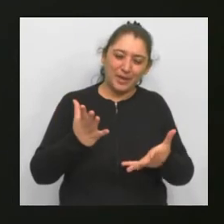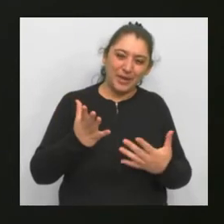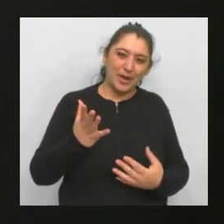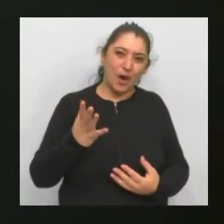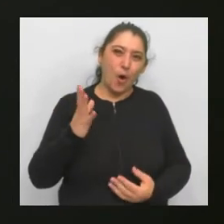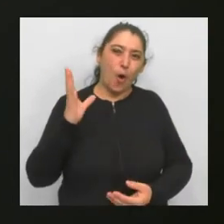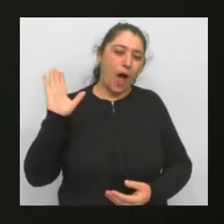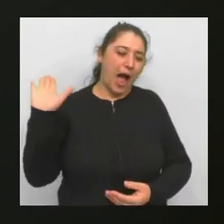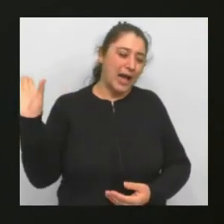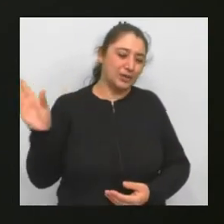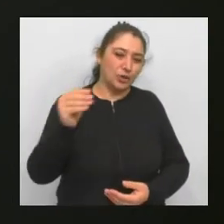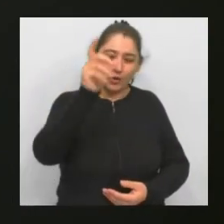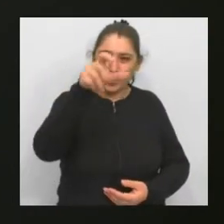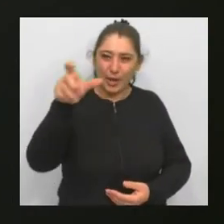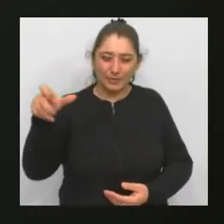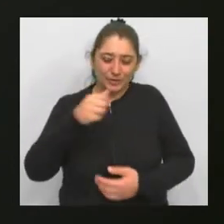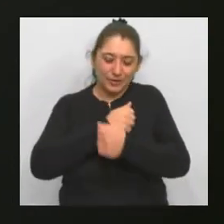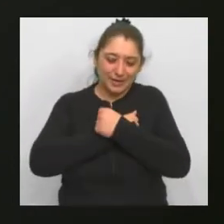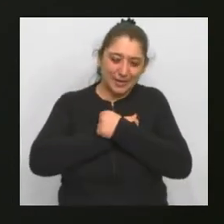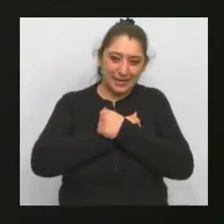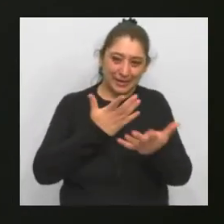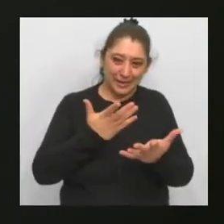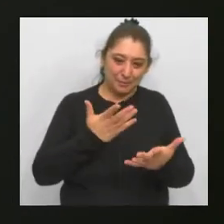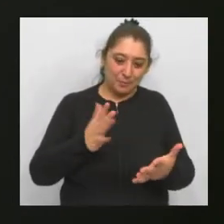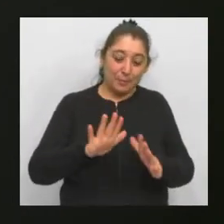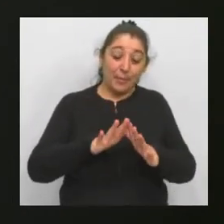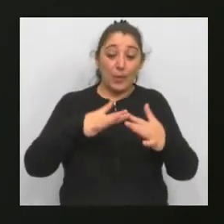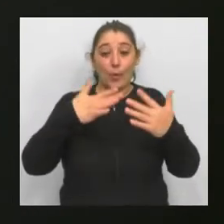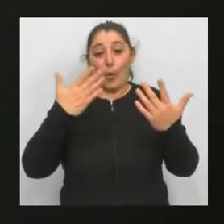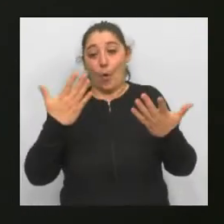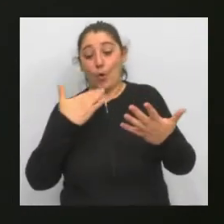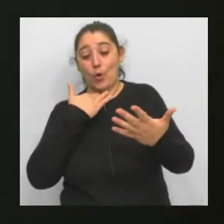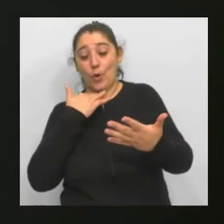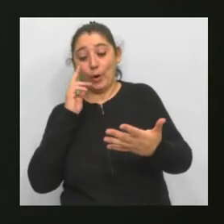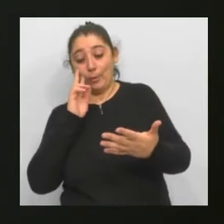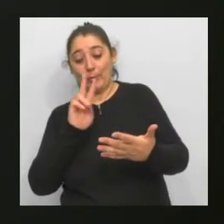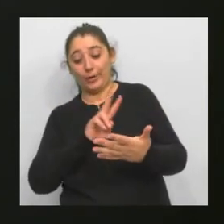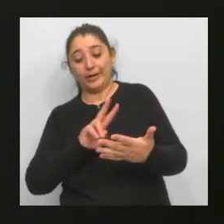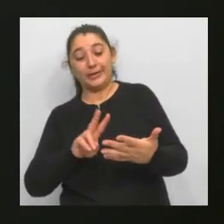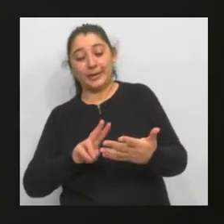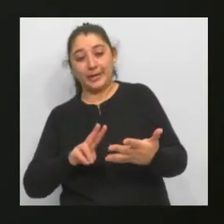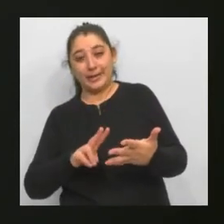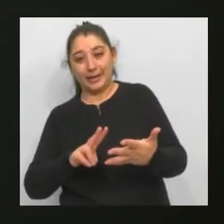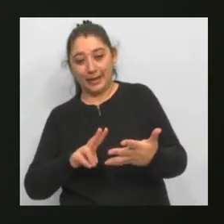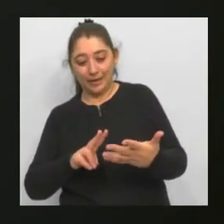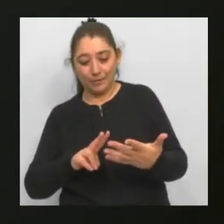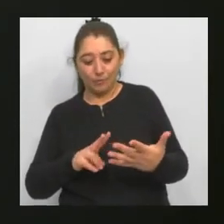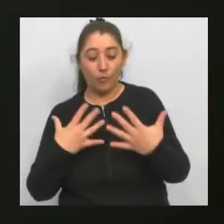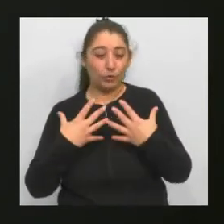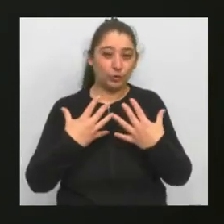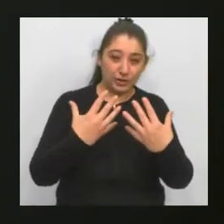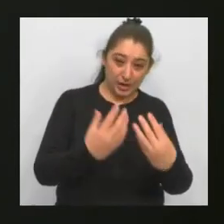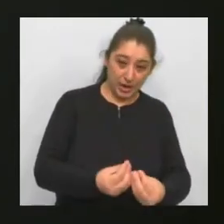giro y hace la apertura. La apertura a diferentes mundos, diferentes culturas, diferentes sentimientos,